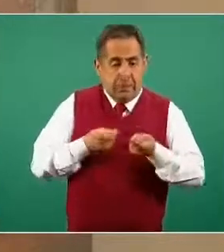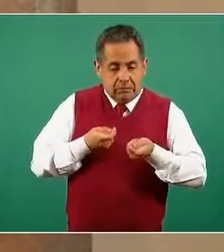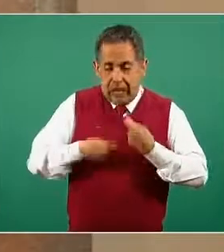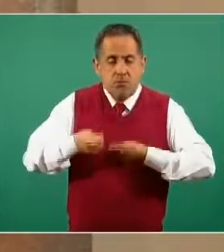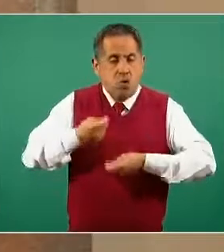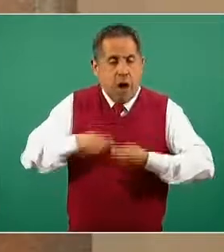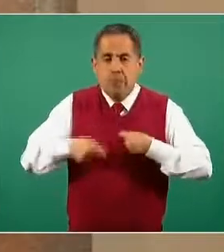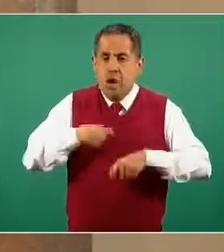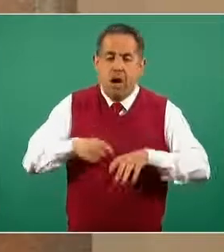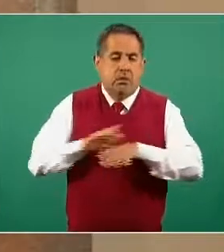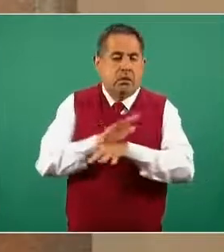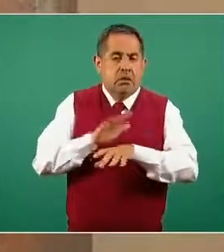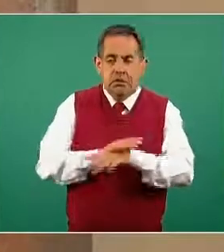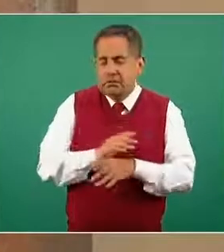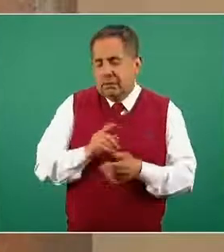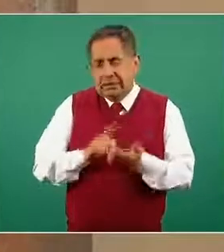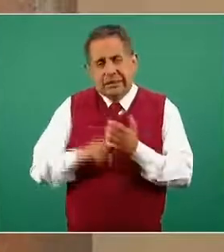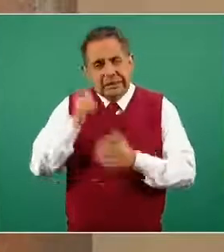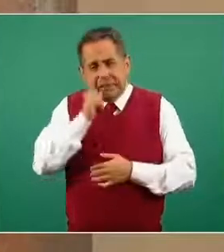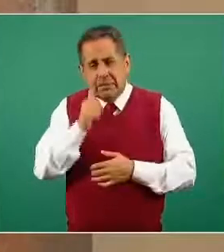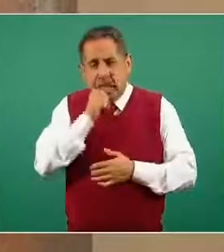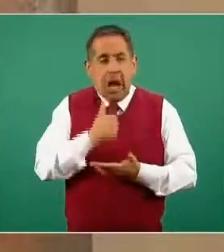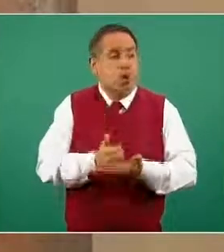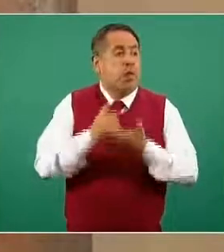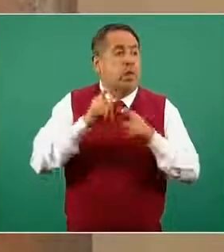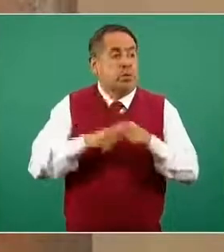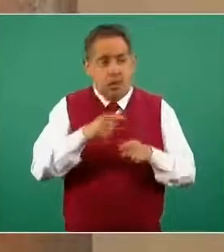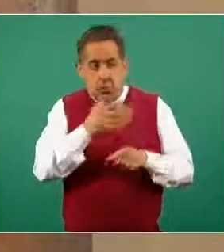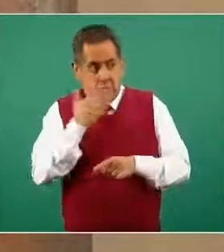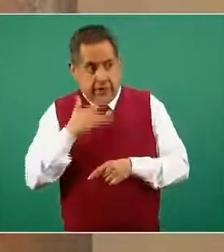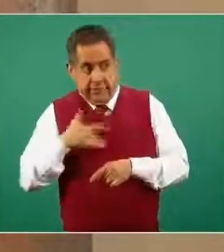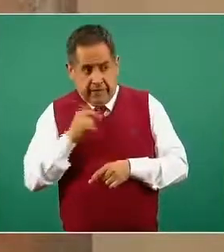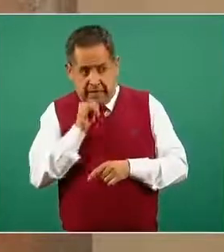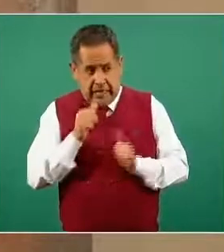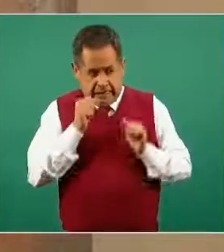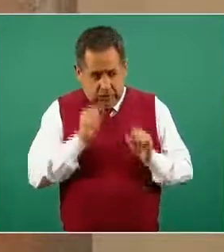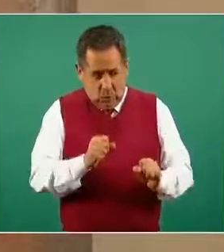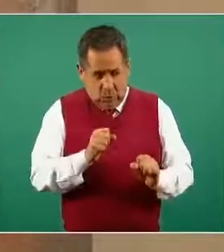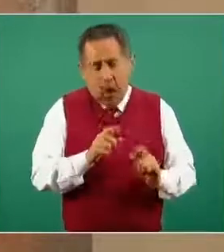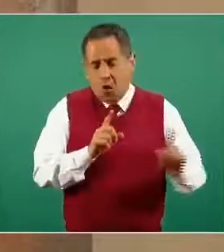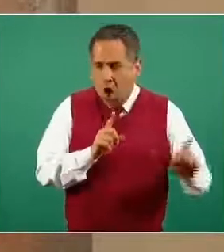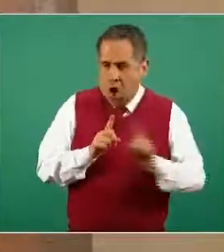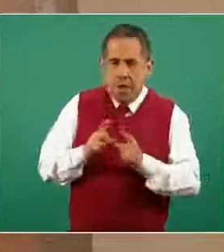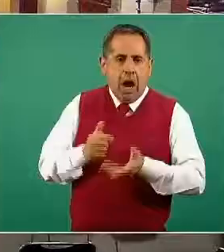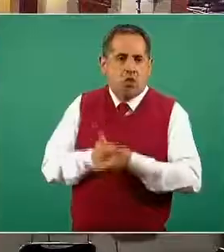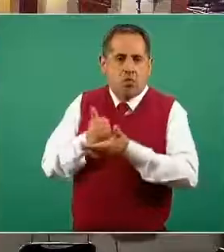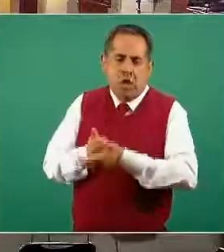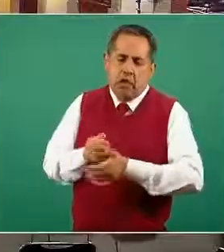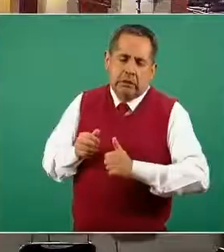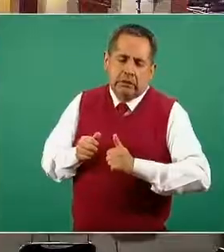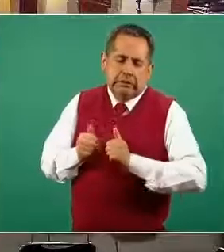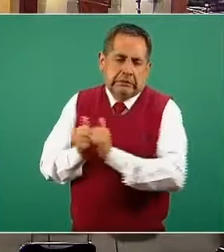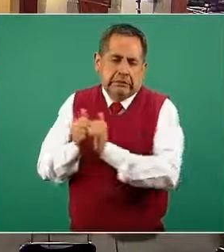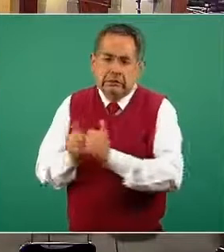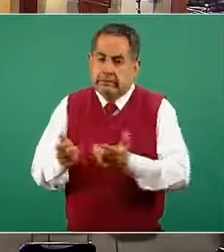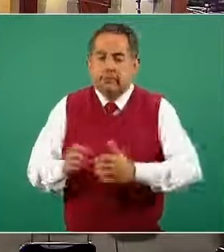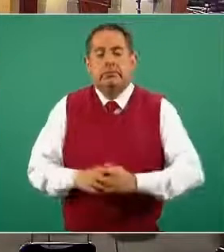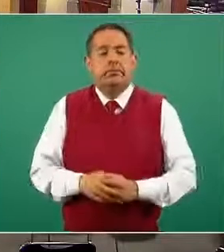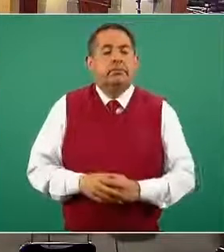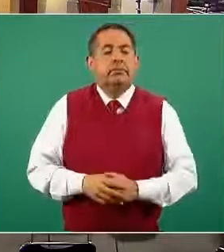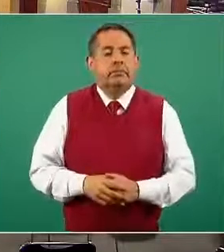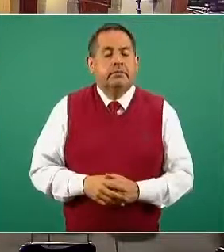frecuente y tratar de asistirse de una persona que no tenga síntomas y que esté también en el núcleo familiar la que sigue por favor